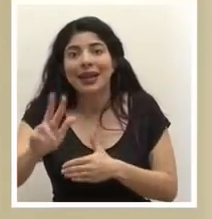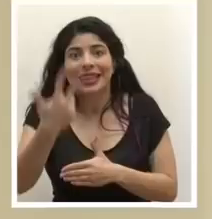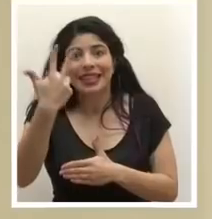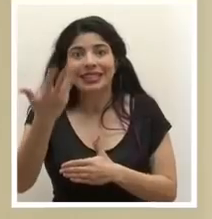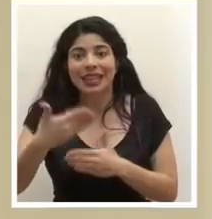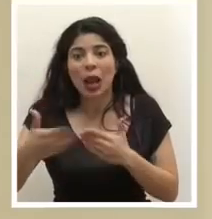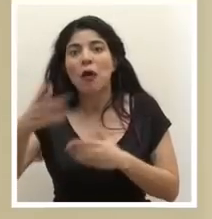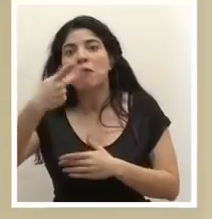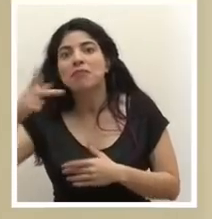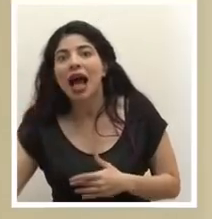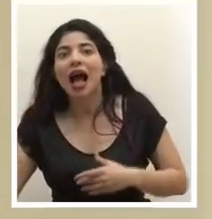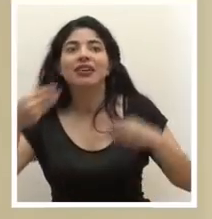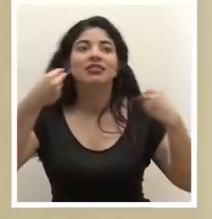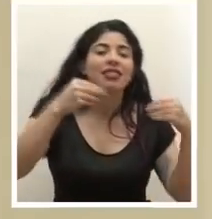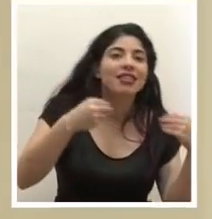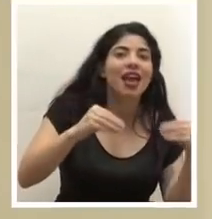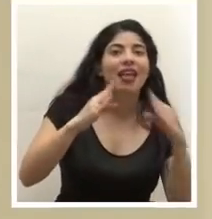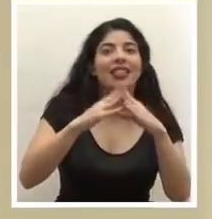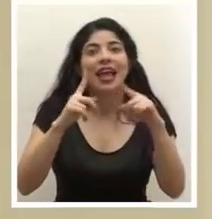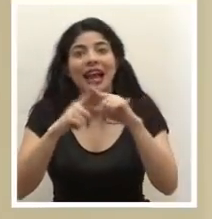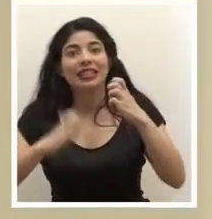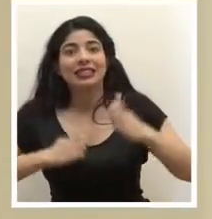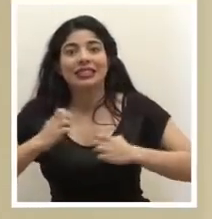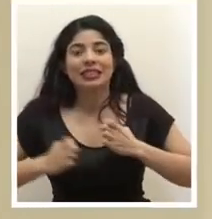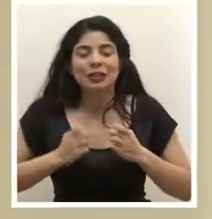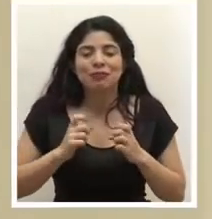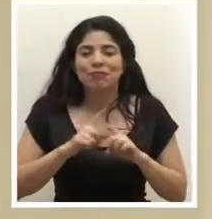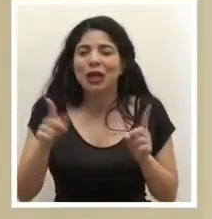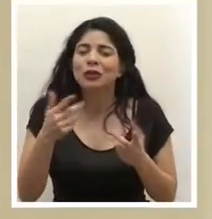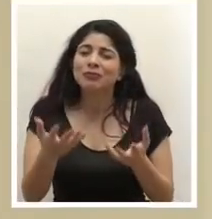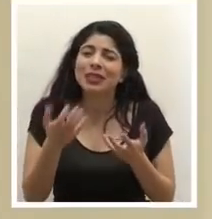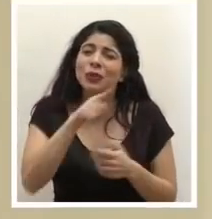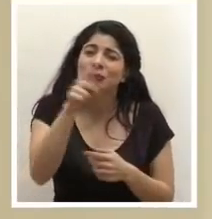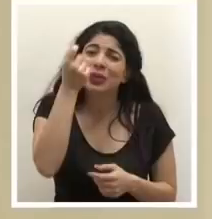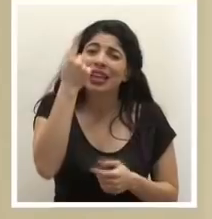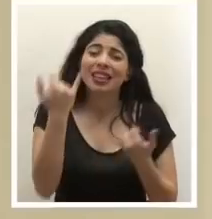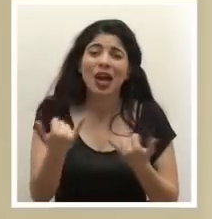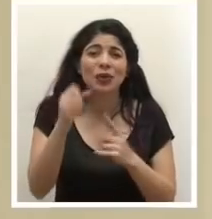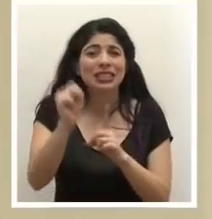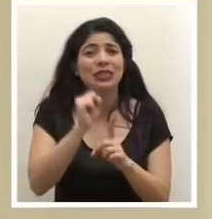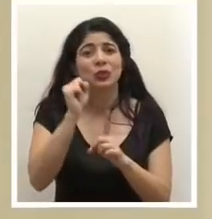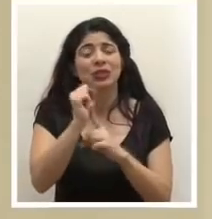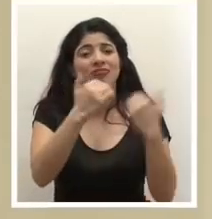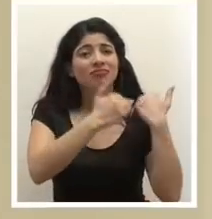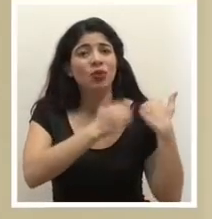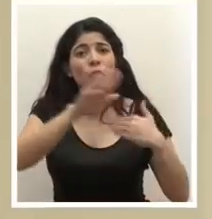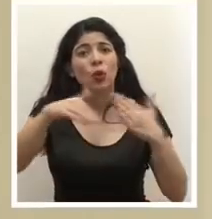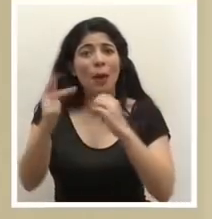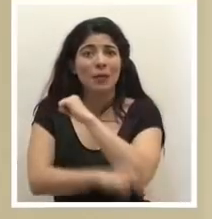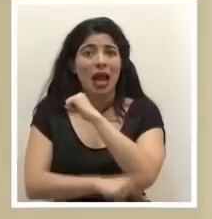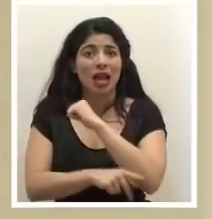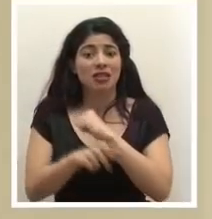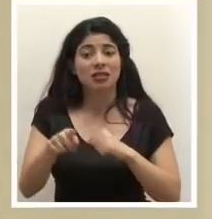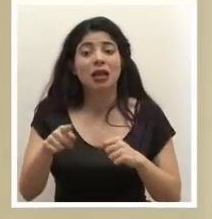eventualmente de las playas, de las tiendas, de las iglesias. Yo creo que entendamos que esto es una situación que es de país y que aquí hay vidas en